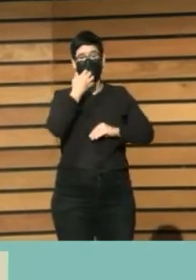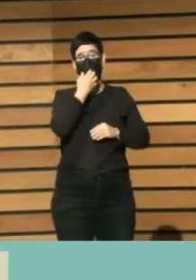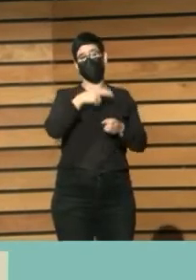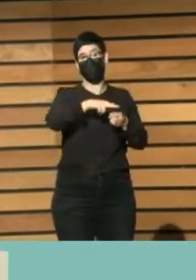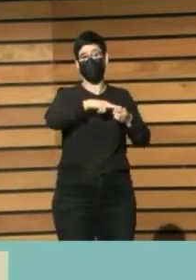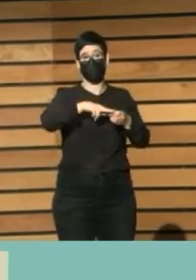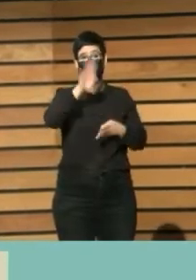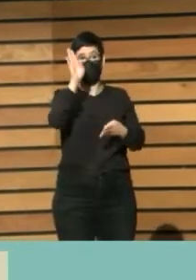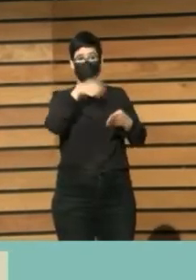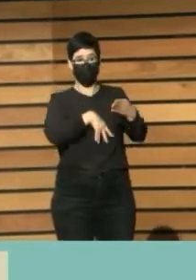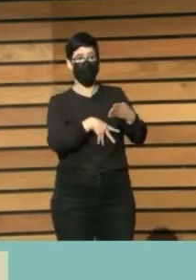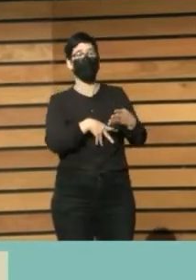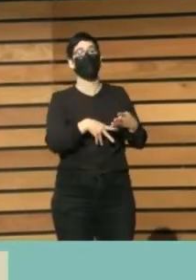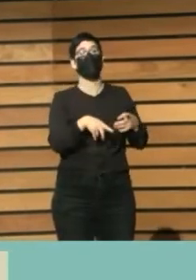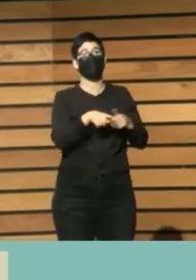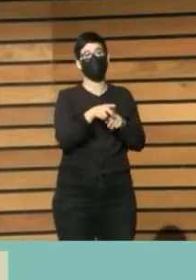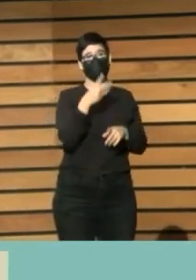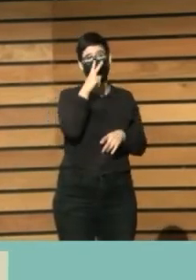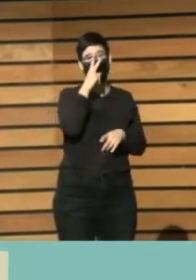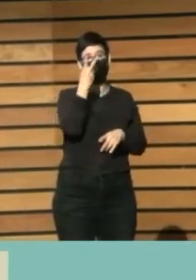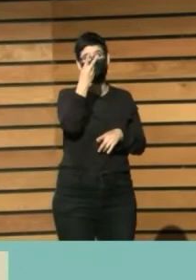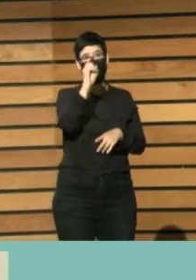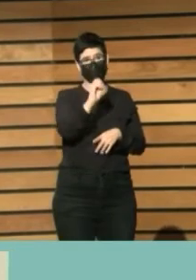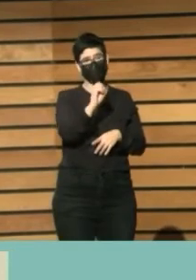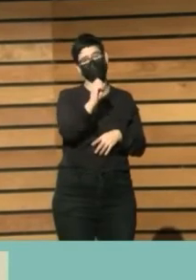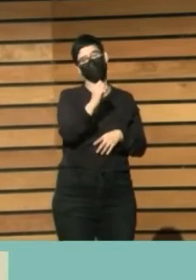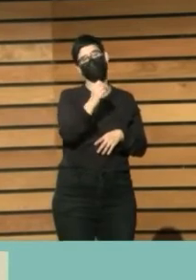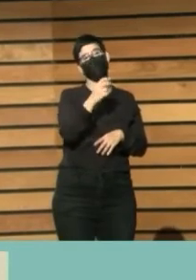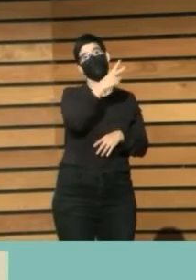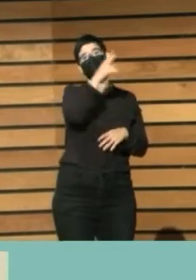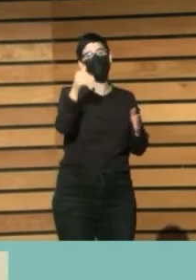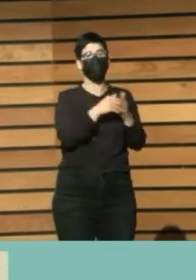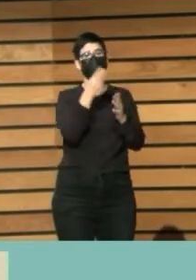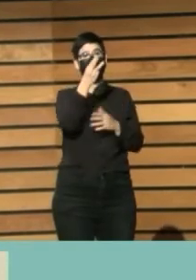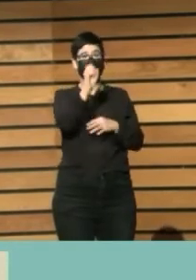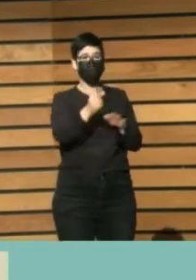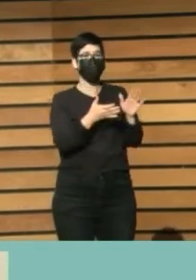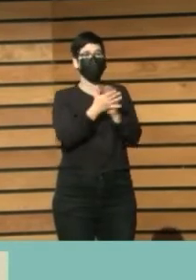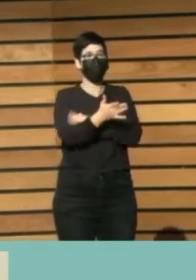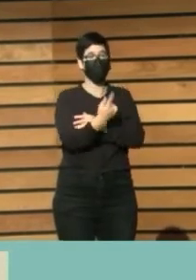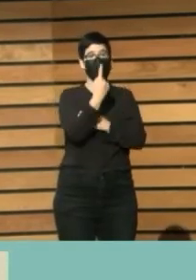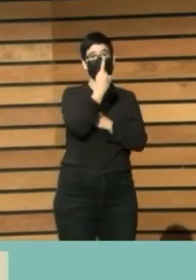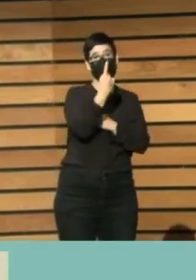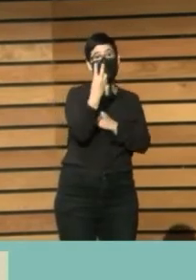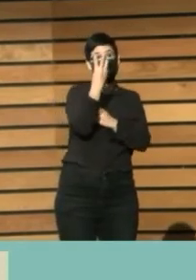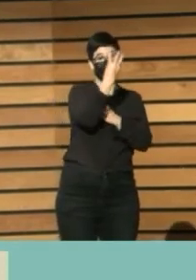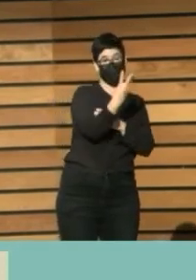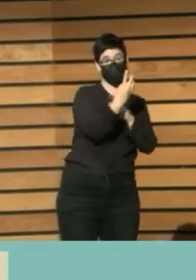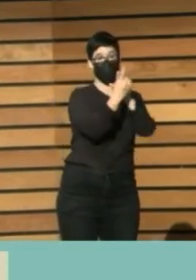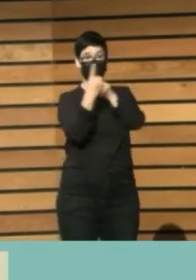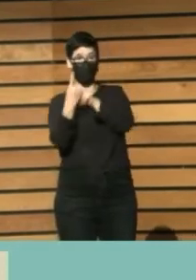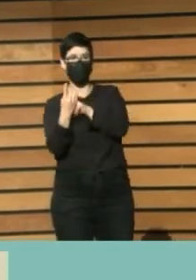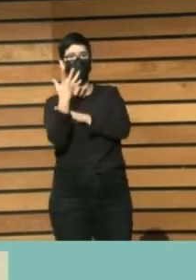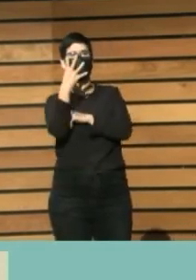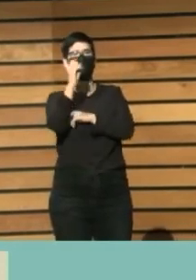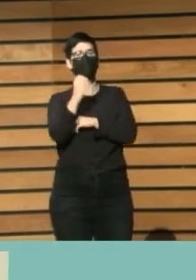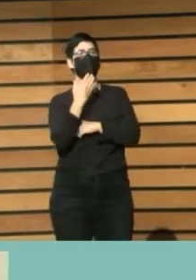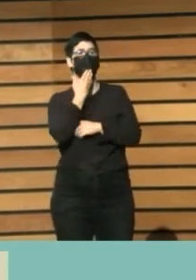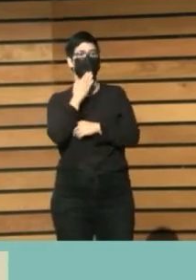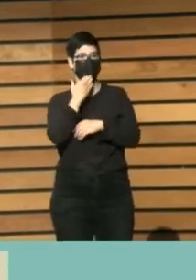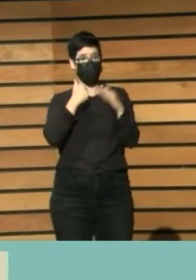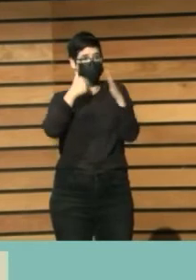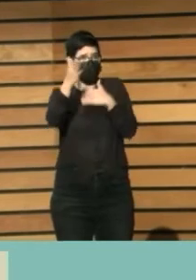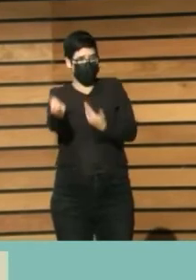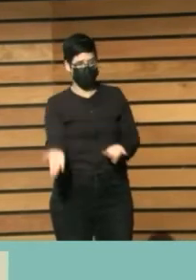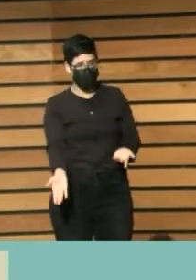ejemplo, en el 2030, que es pasado mañana, uno de cada tres ciudadanos tendrá más de 50 años. No pasa nada, yo los tendré y estoy estupenda, ¿no?